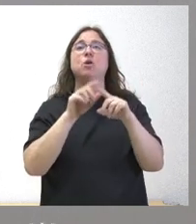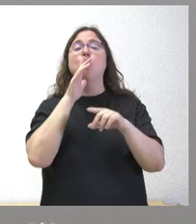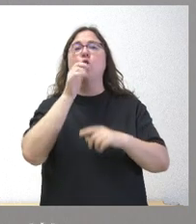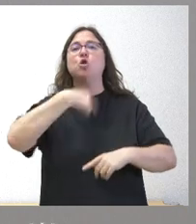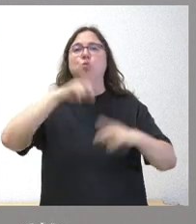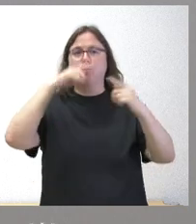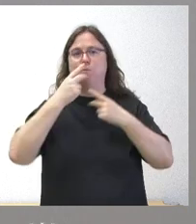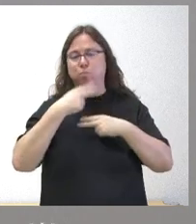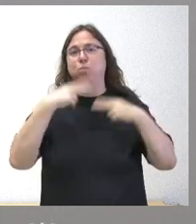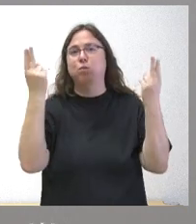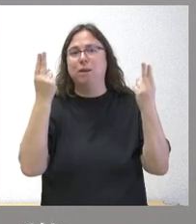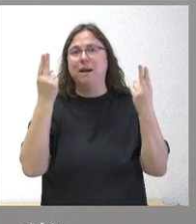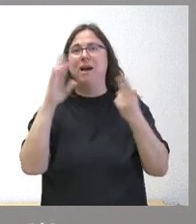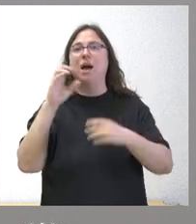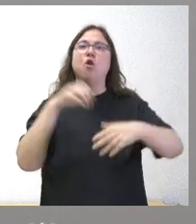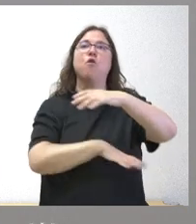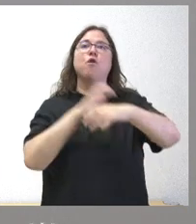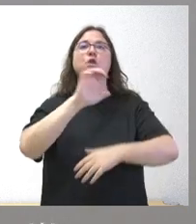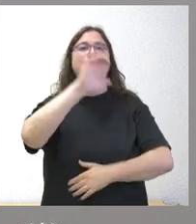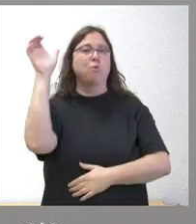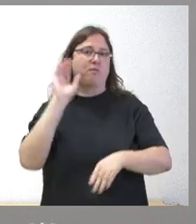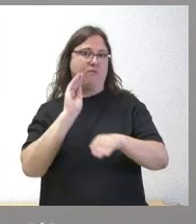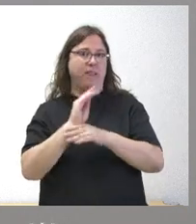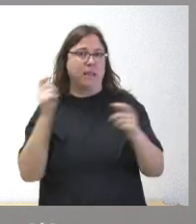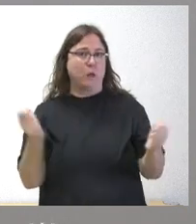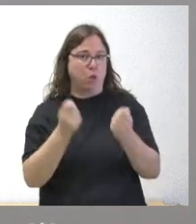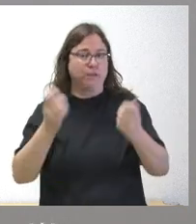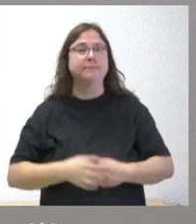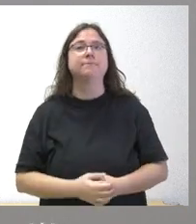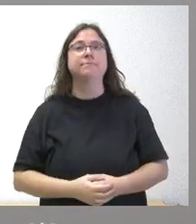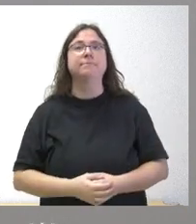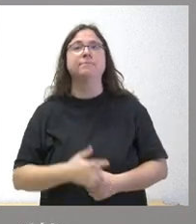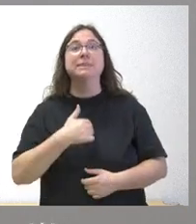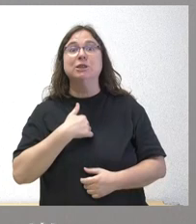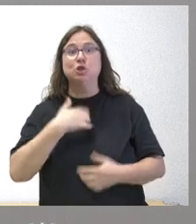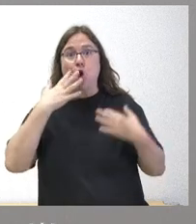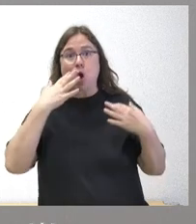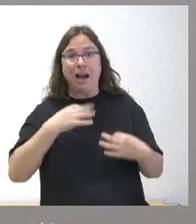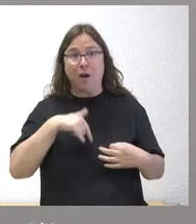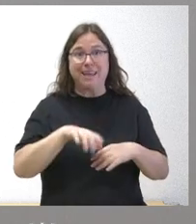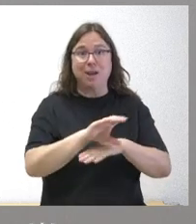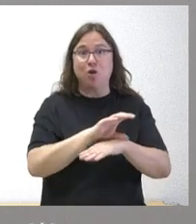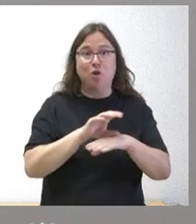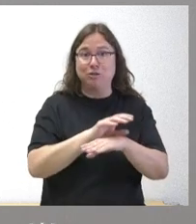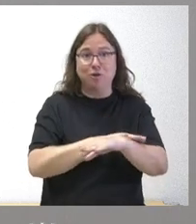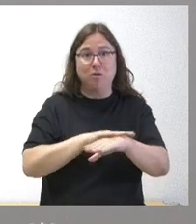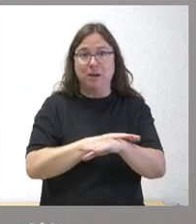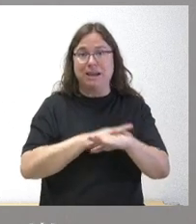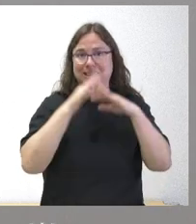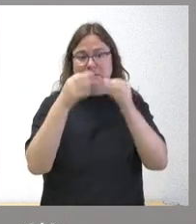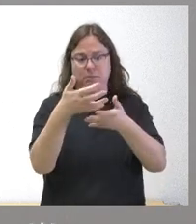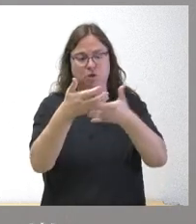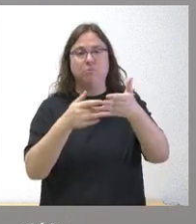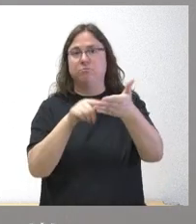hacemos públicos la existencia de estos fondos europeos que financian las actuaciones pues yo creo que aquí en los consejos de gobierno casi siempre ponemos en las notas de